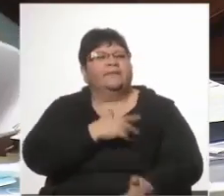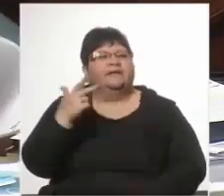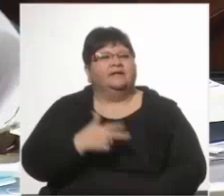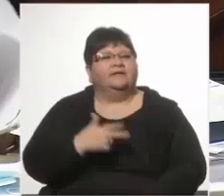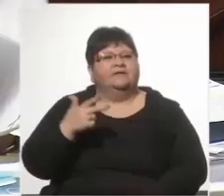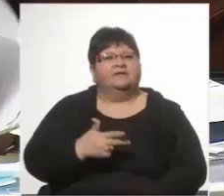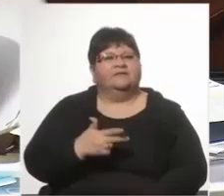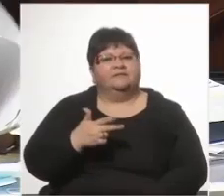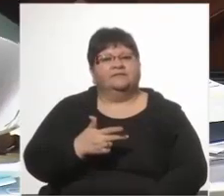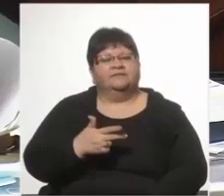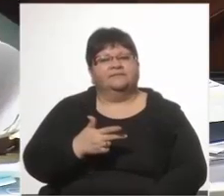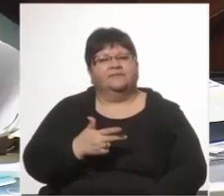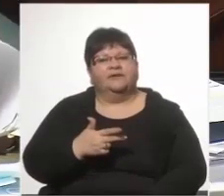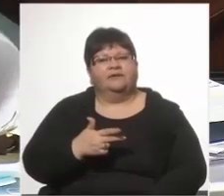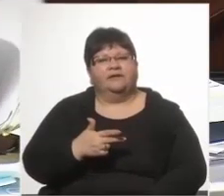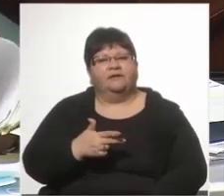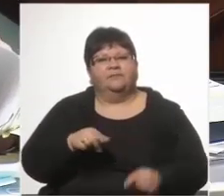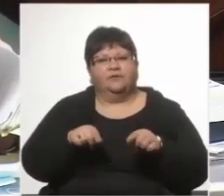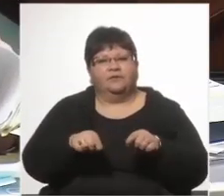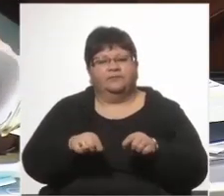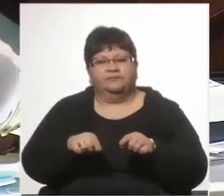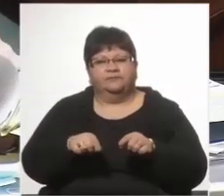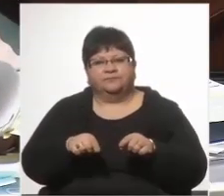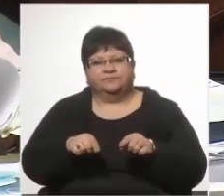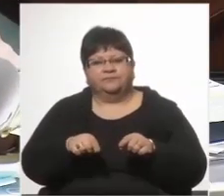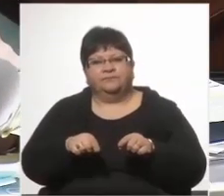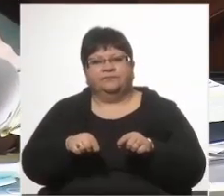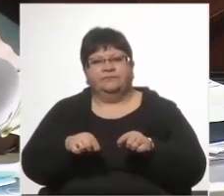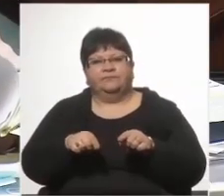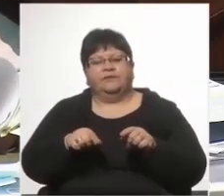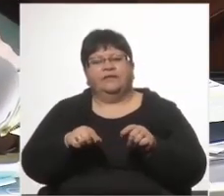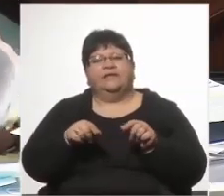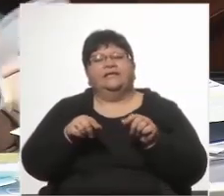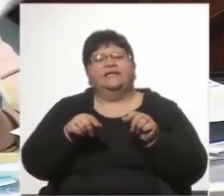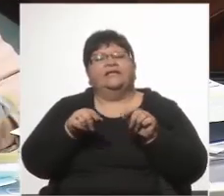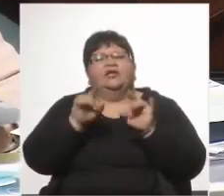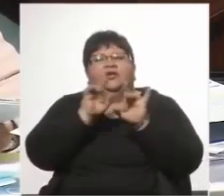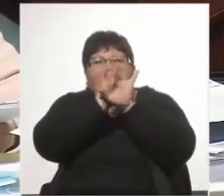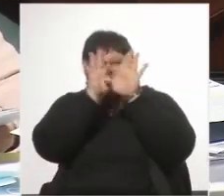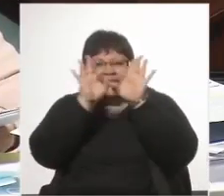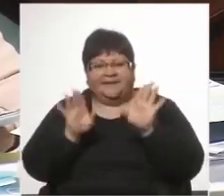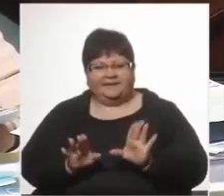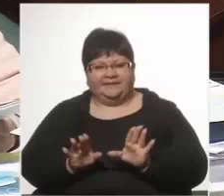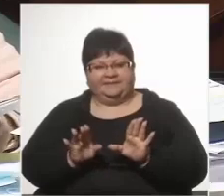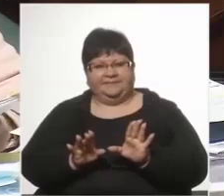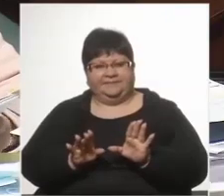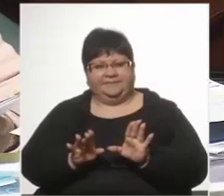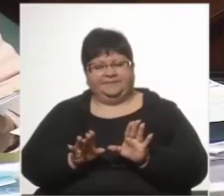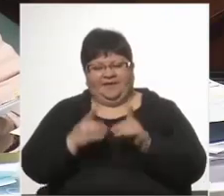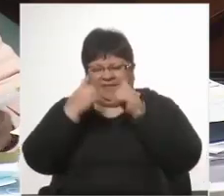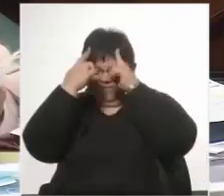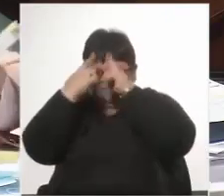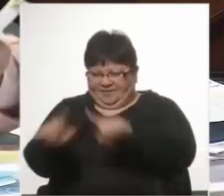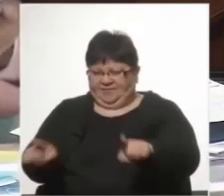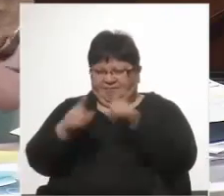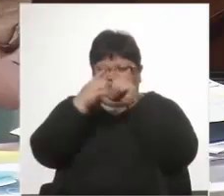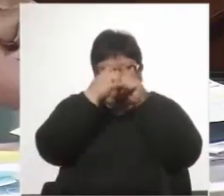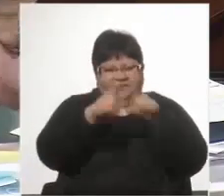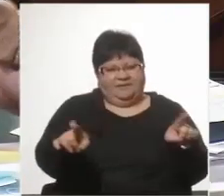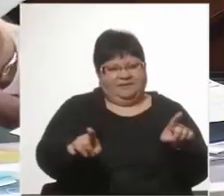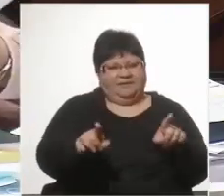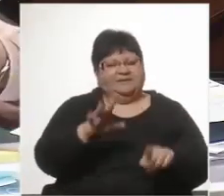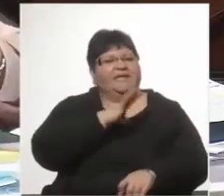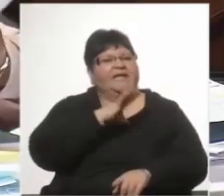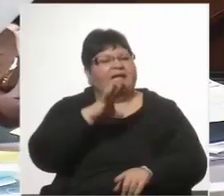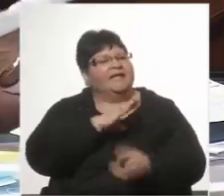Me contestaron, acá está. Y lo que luce claramente es la diferencia que existe entre